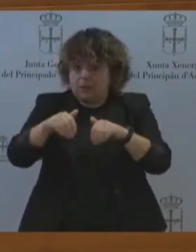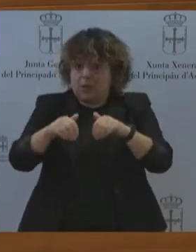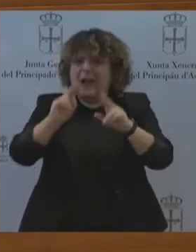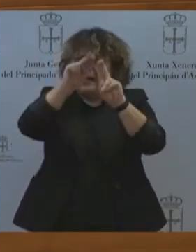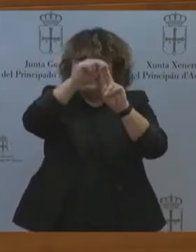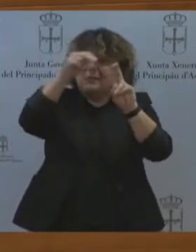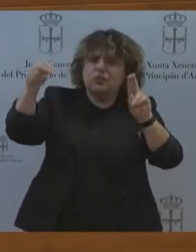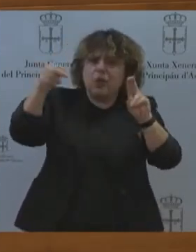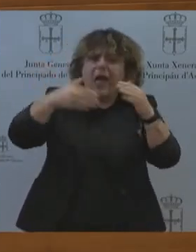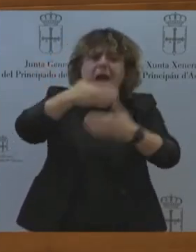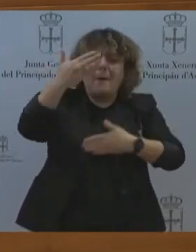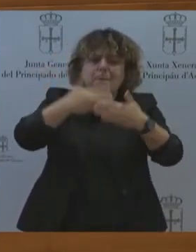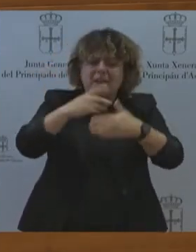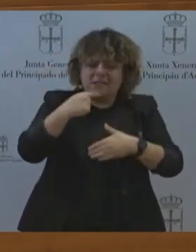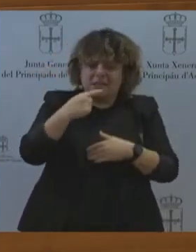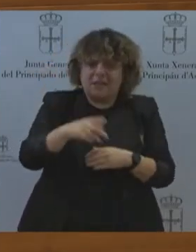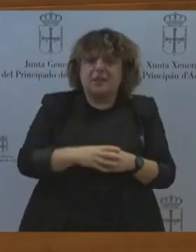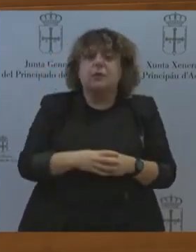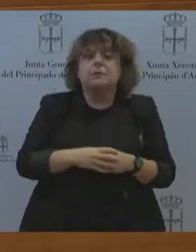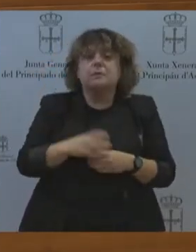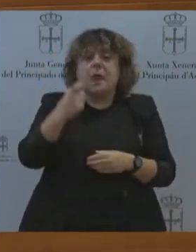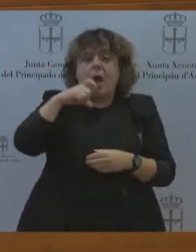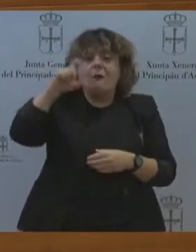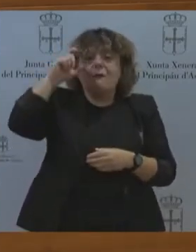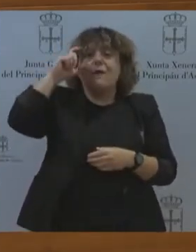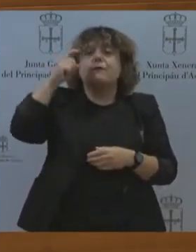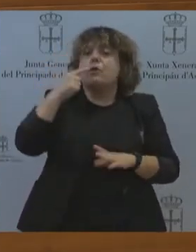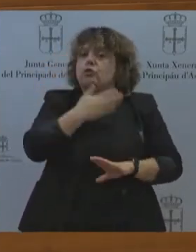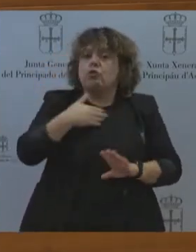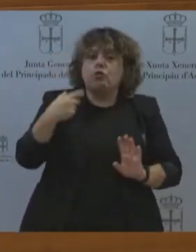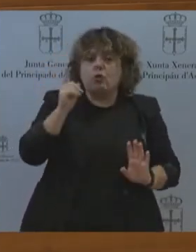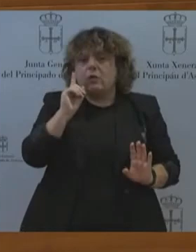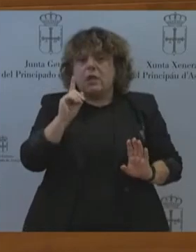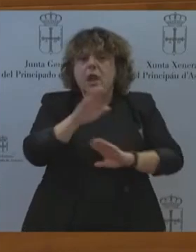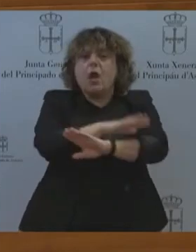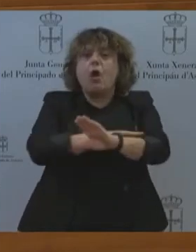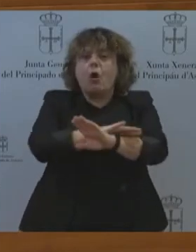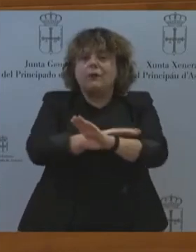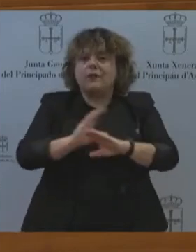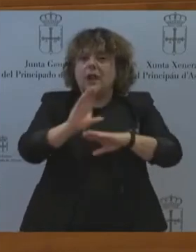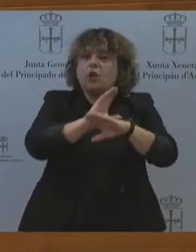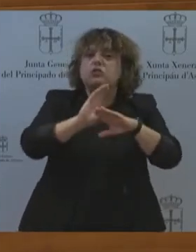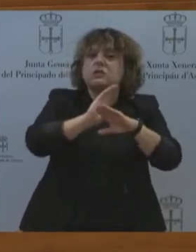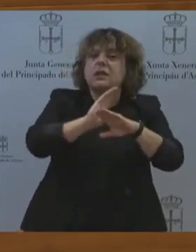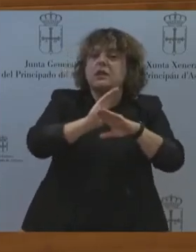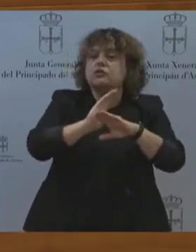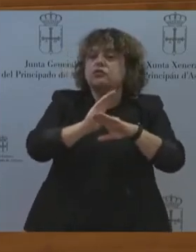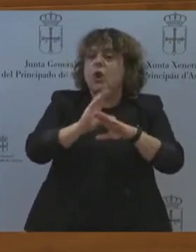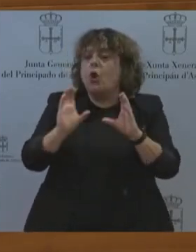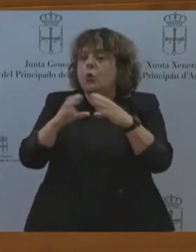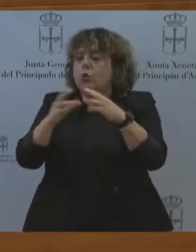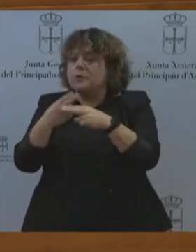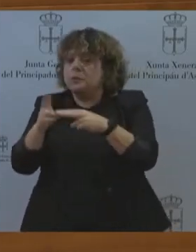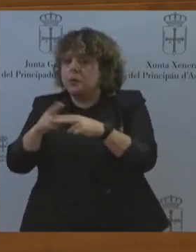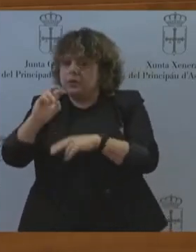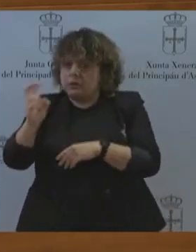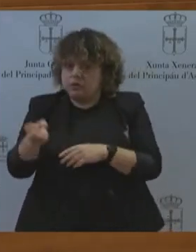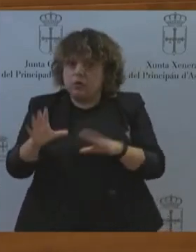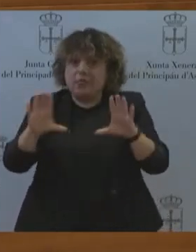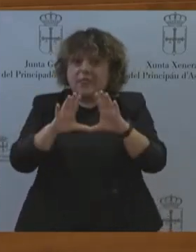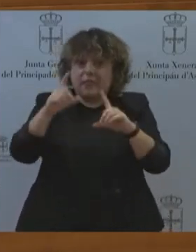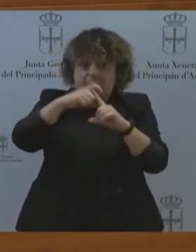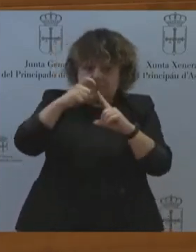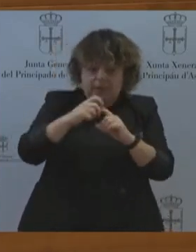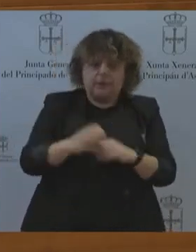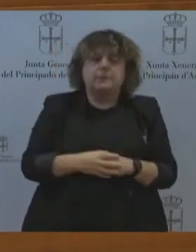Barbón no contempla gobernar con consejeros de otras fuerzas. 10 de mayo. Barbón aspira a obtener los diputados suficientes